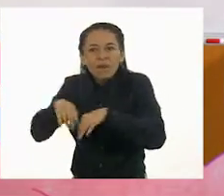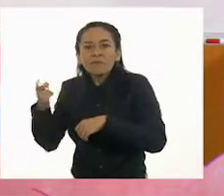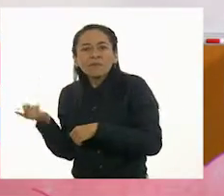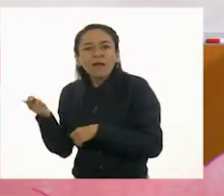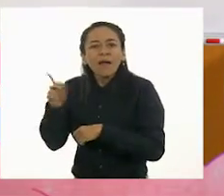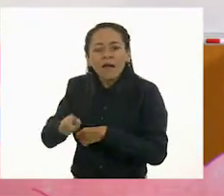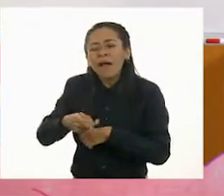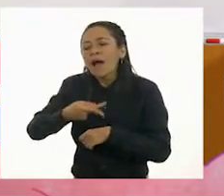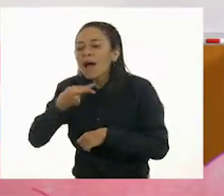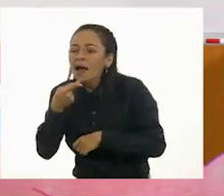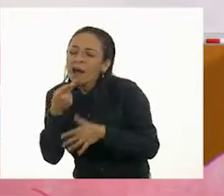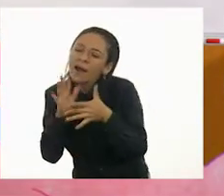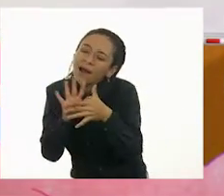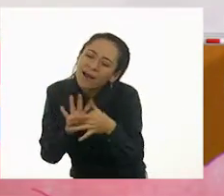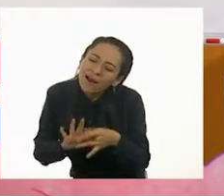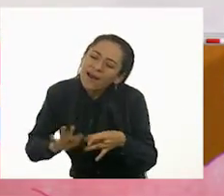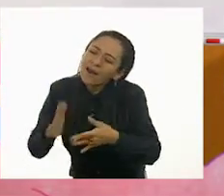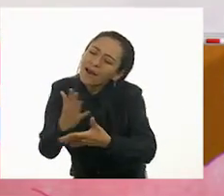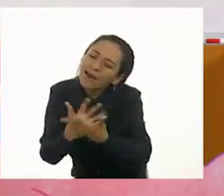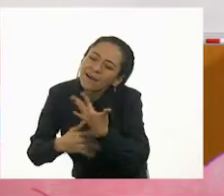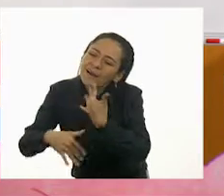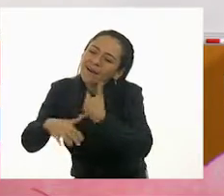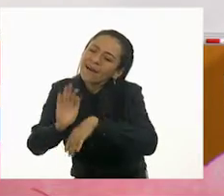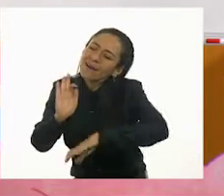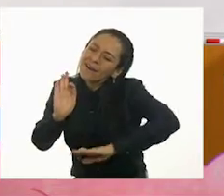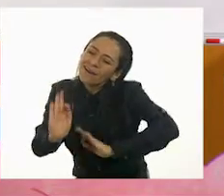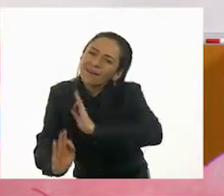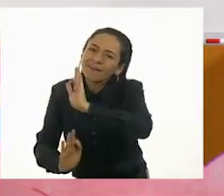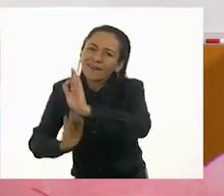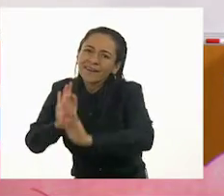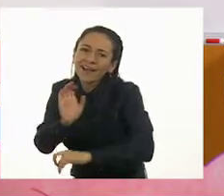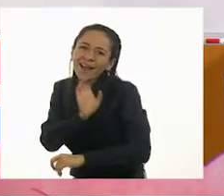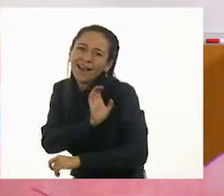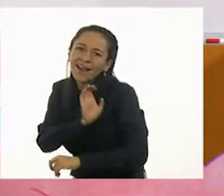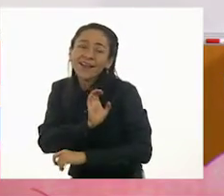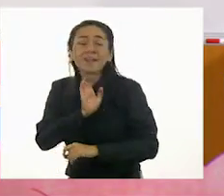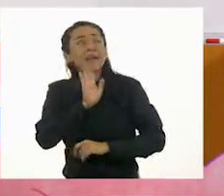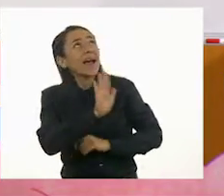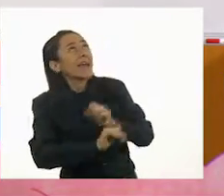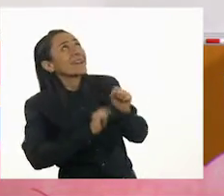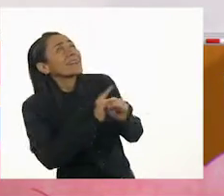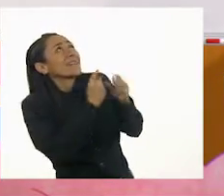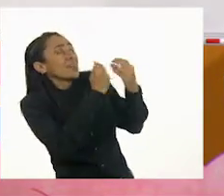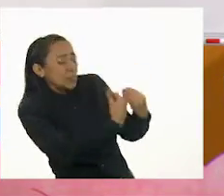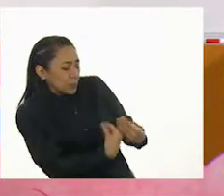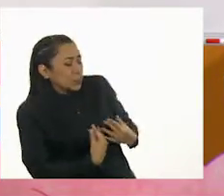también pudieran sentirse en un ambiente de afecto y también pudieran dar los productos